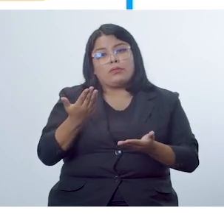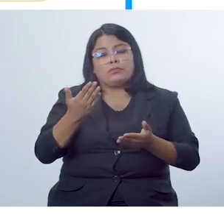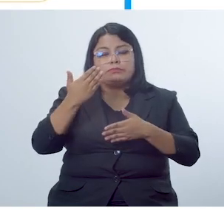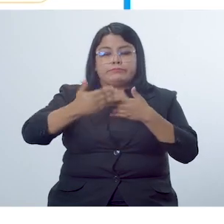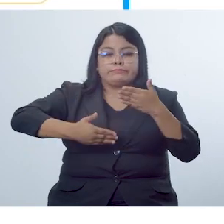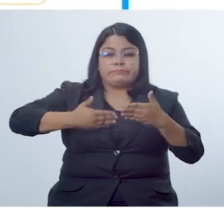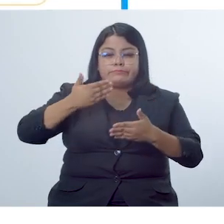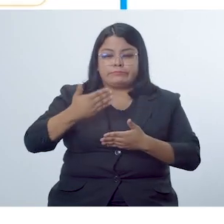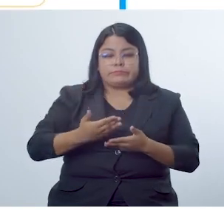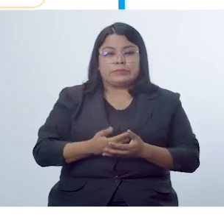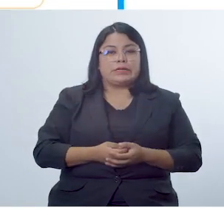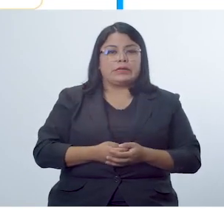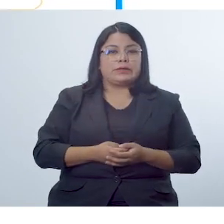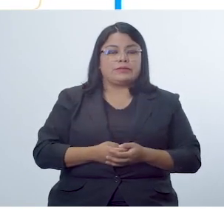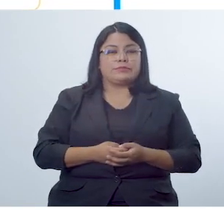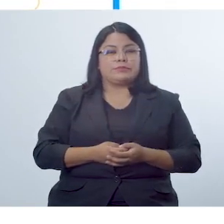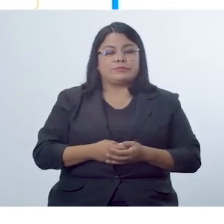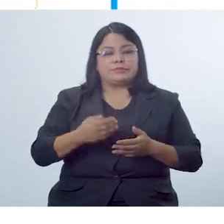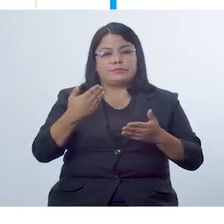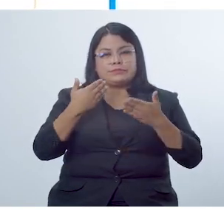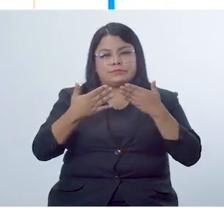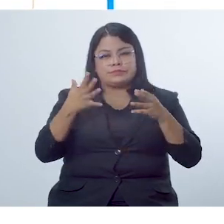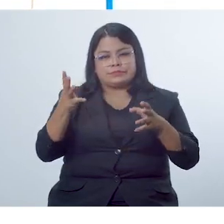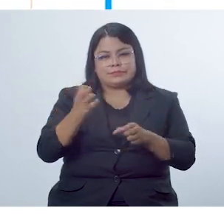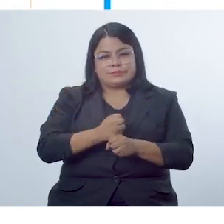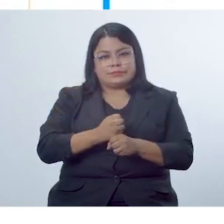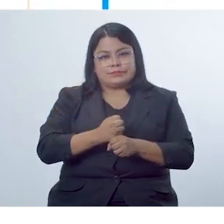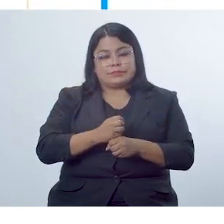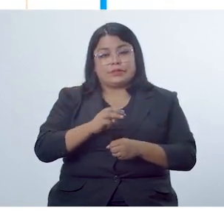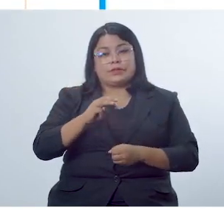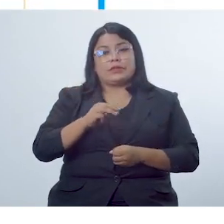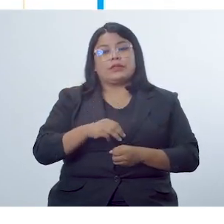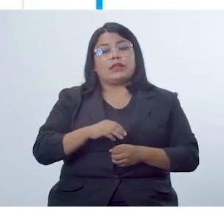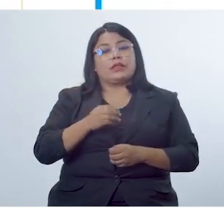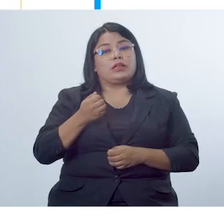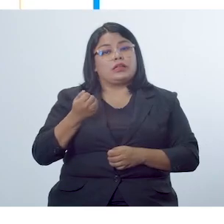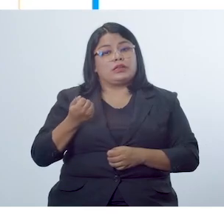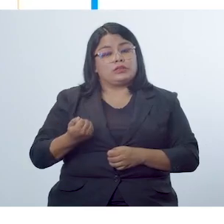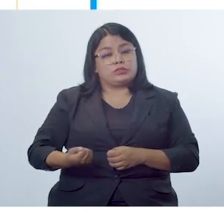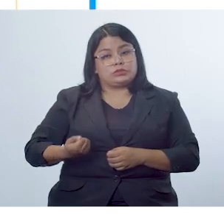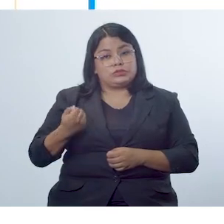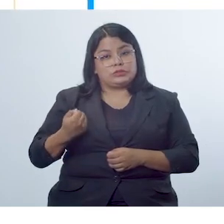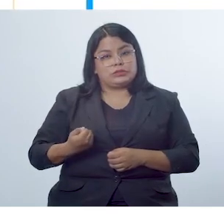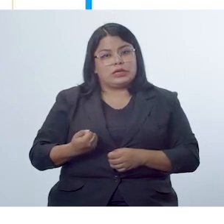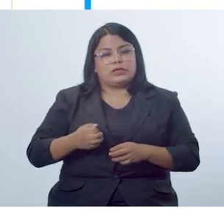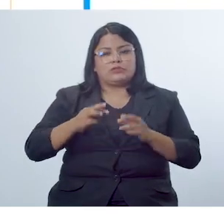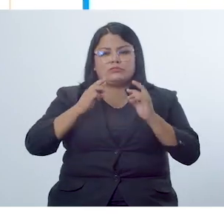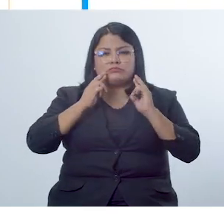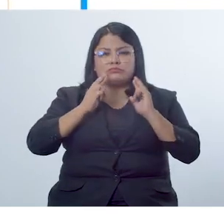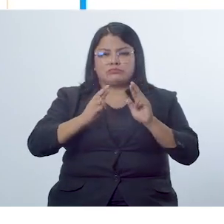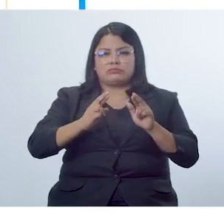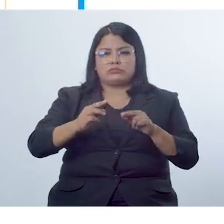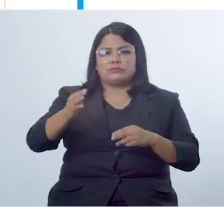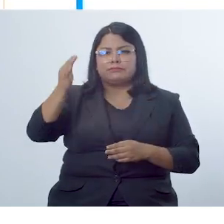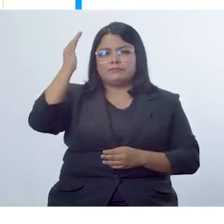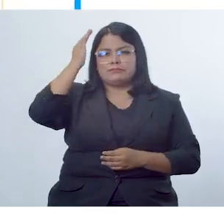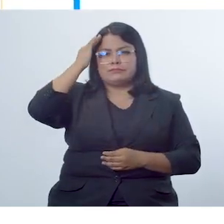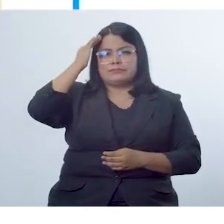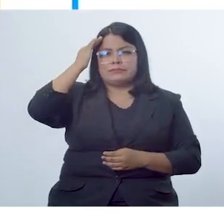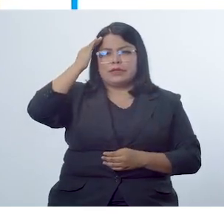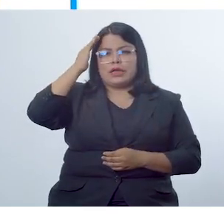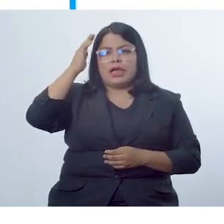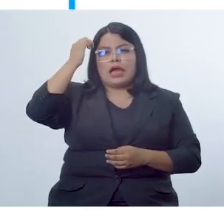está en proceso. En pocas palabras que el mismo estudiantado se responda a la gran